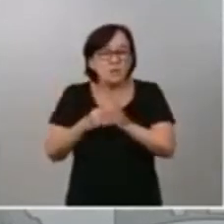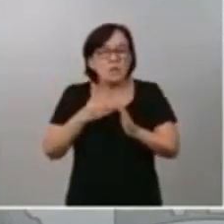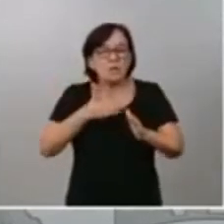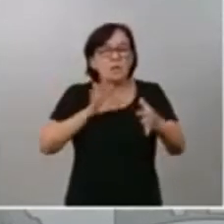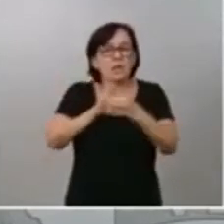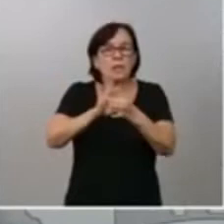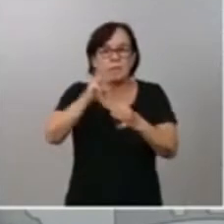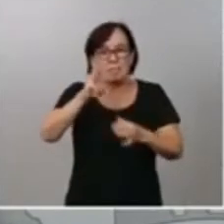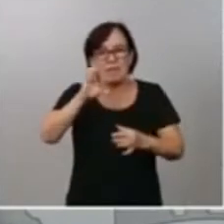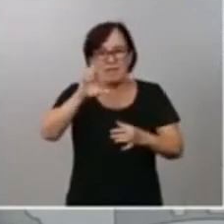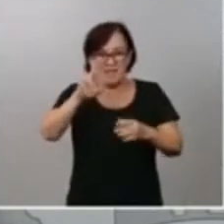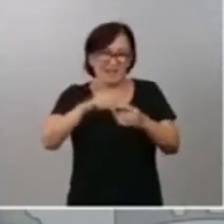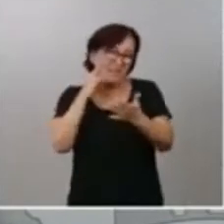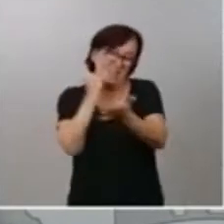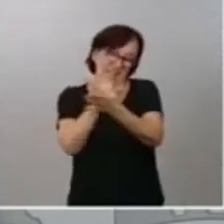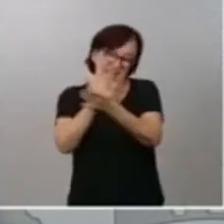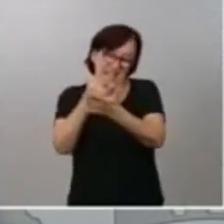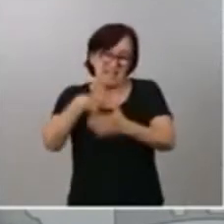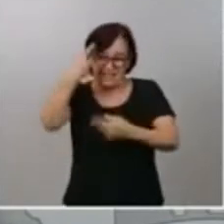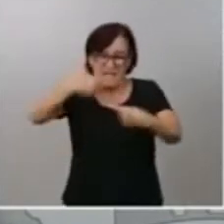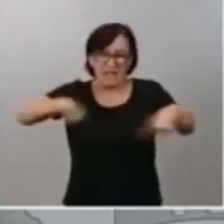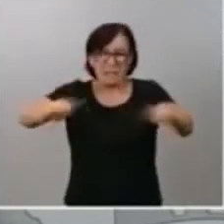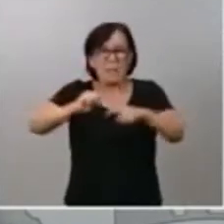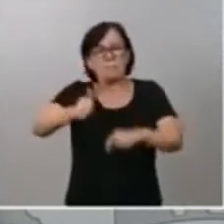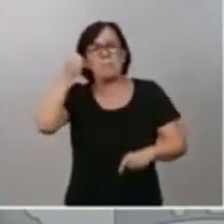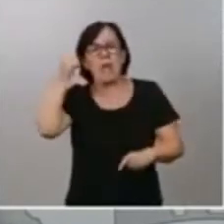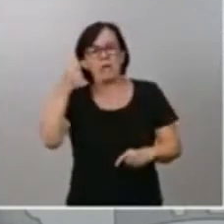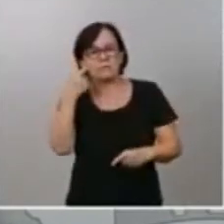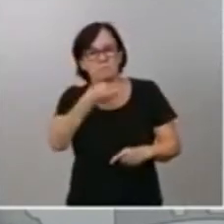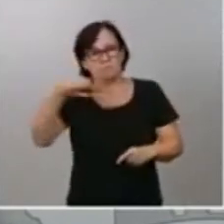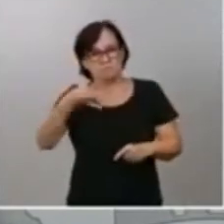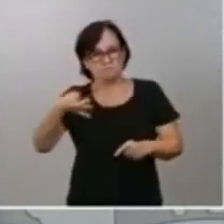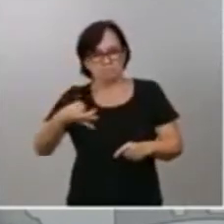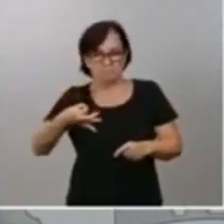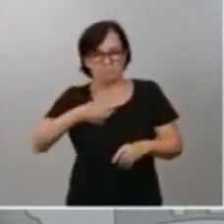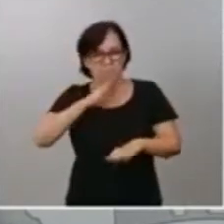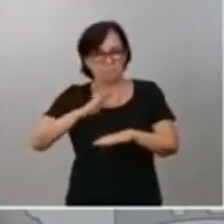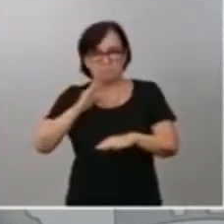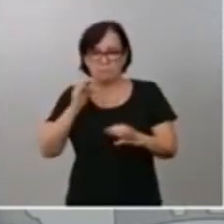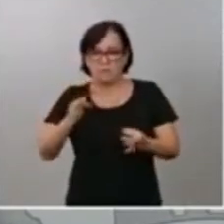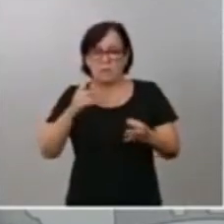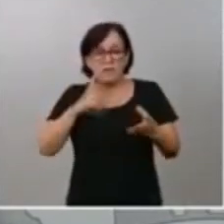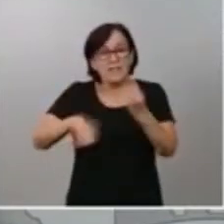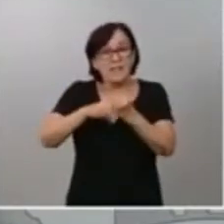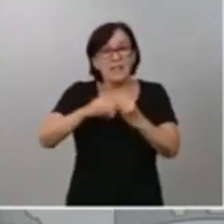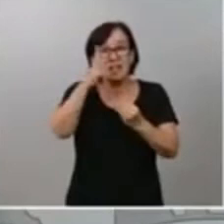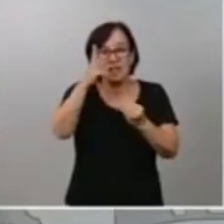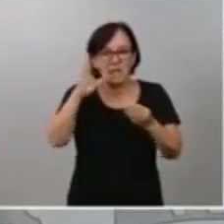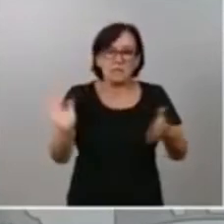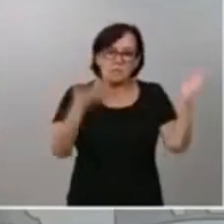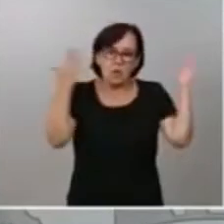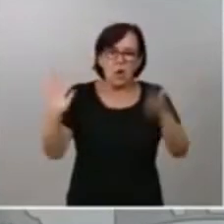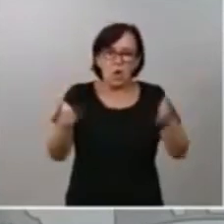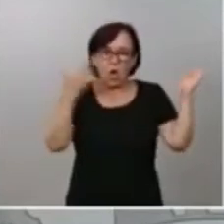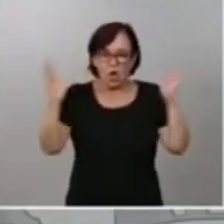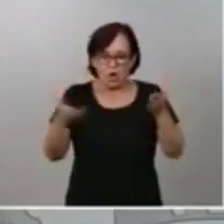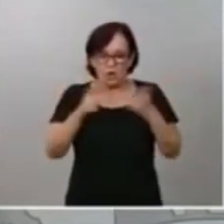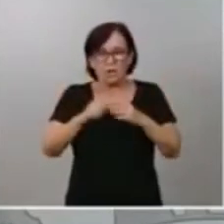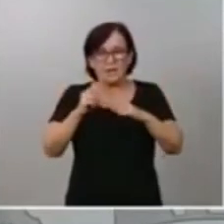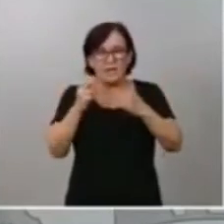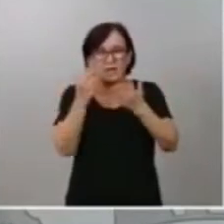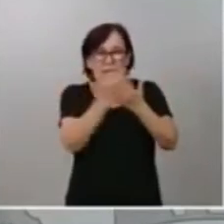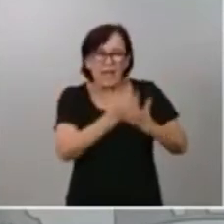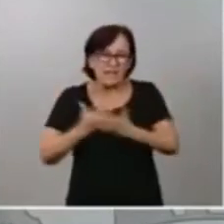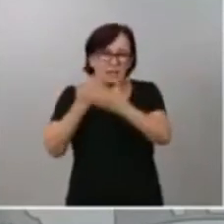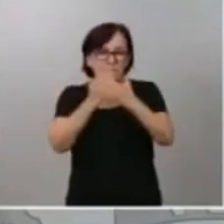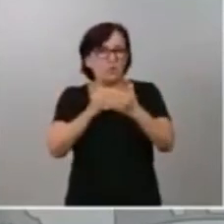son los test, como saben ustedes, más fiables, que se añaden a las tres oleadas del estudio pionero en